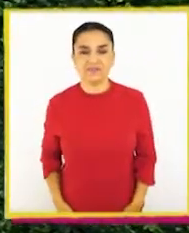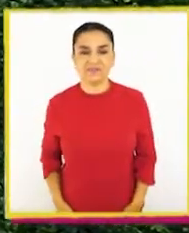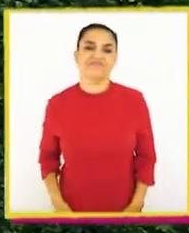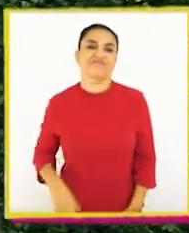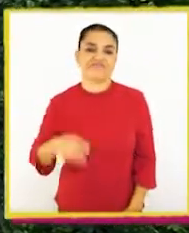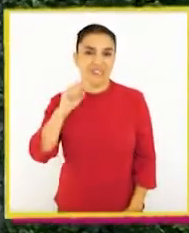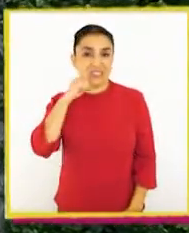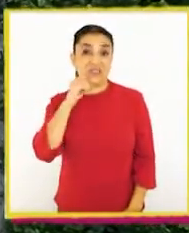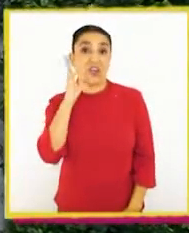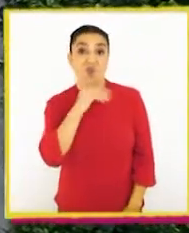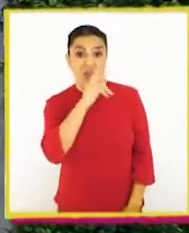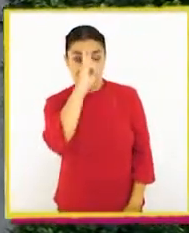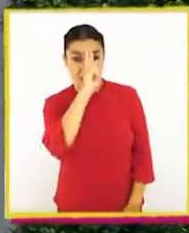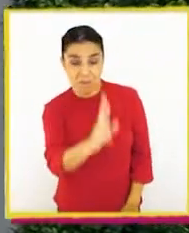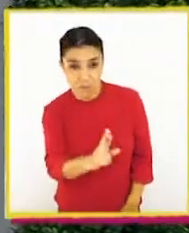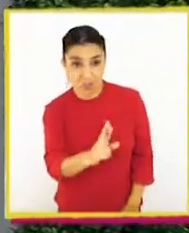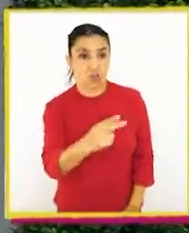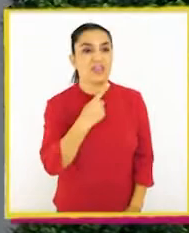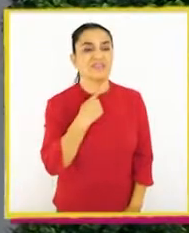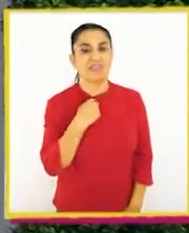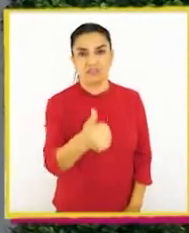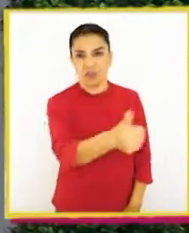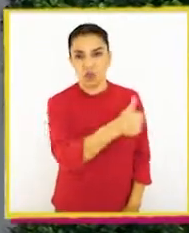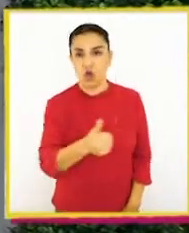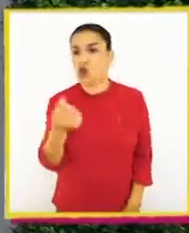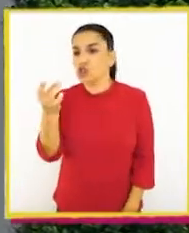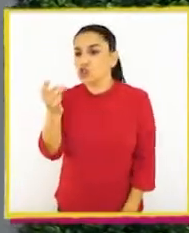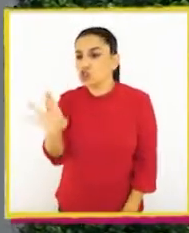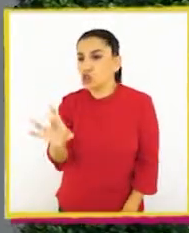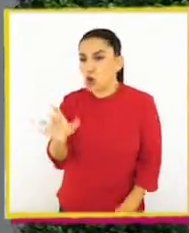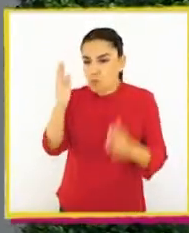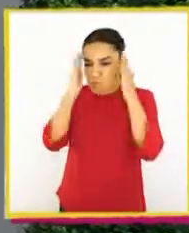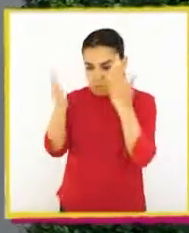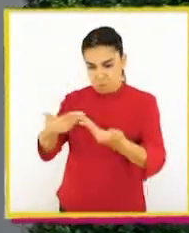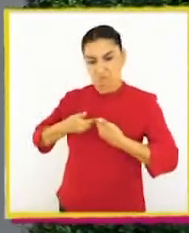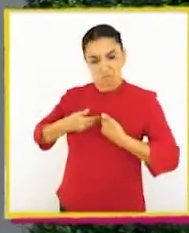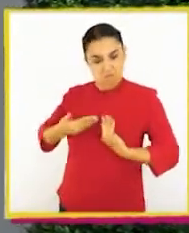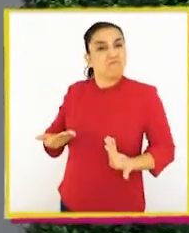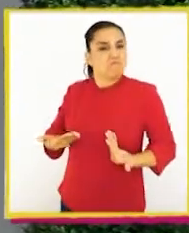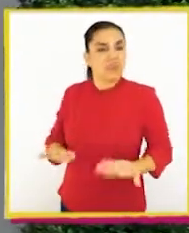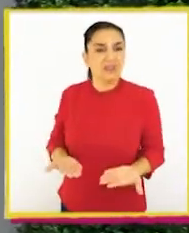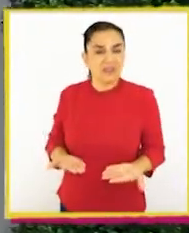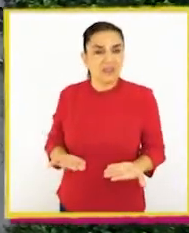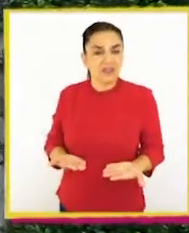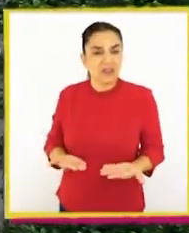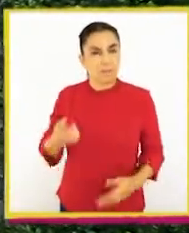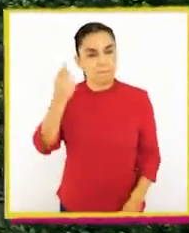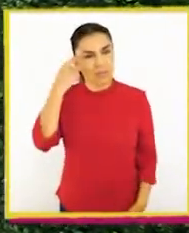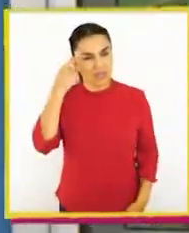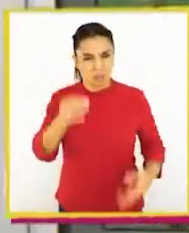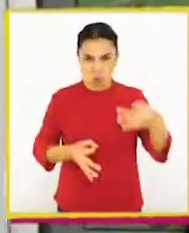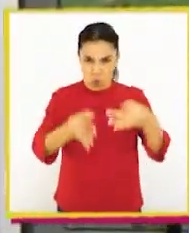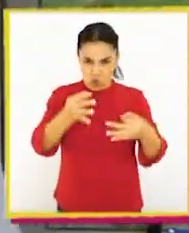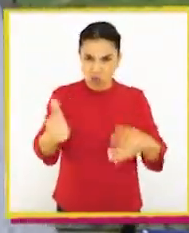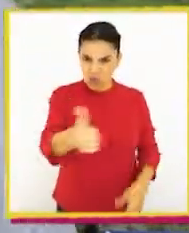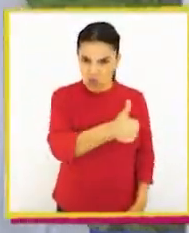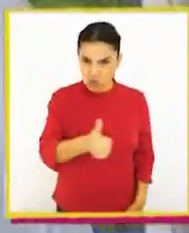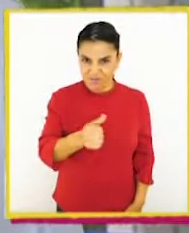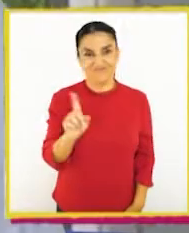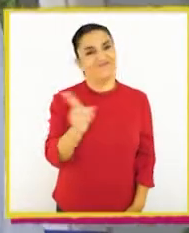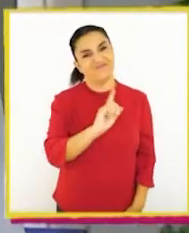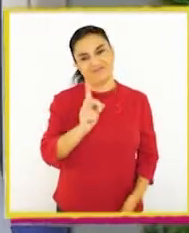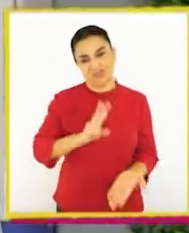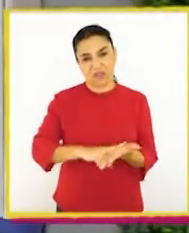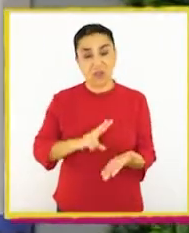considere los intereses de todos y se enfoque solo en ella misma. Pensemos, ¿sería justo para todos? No, ¿verdad?